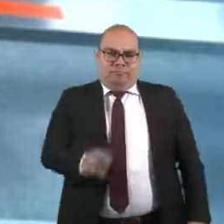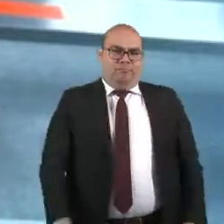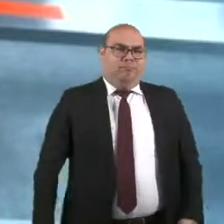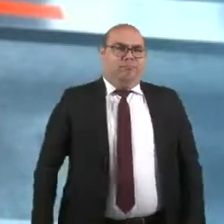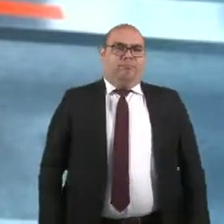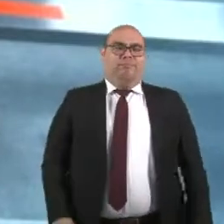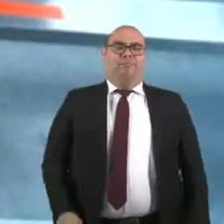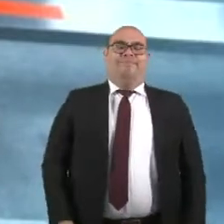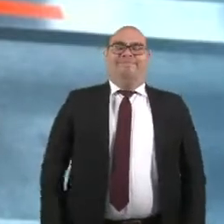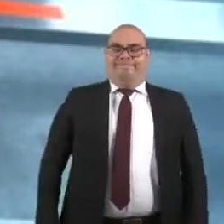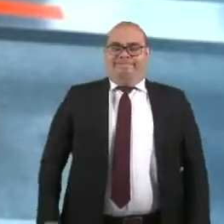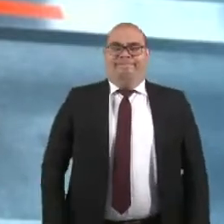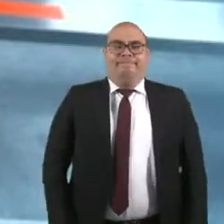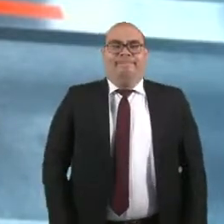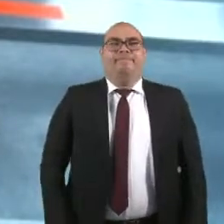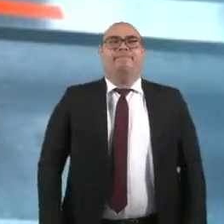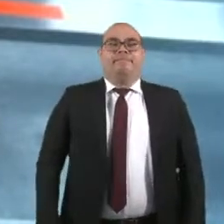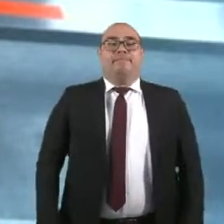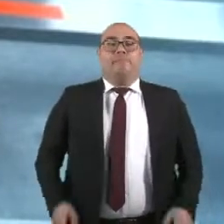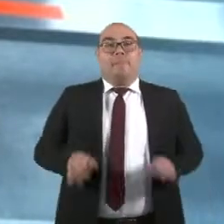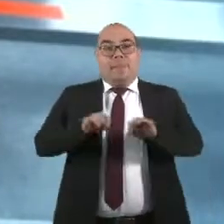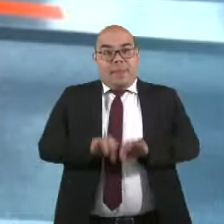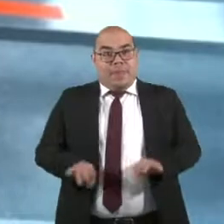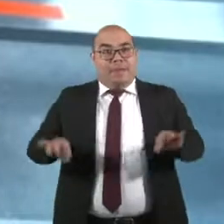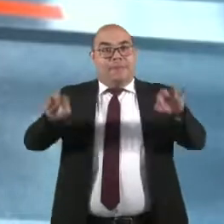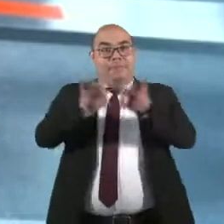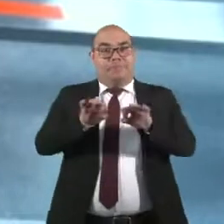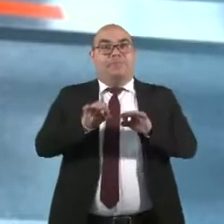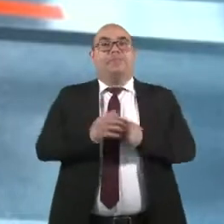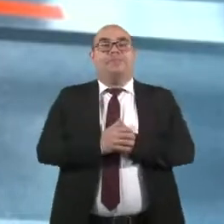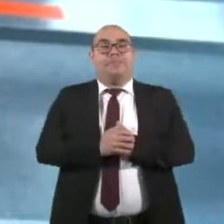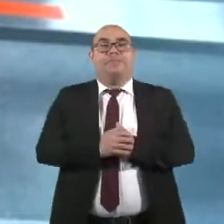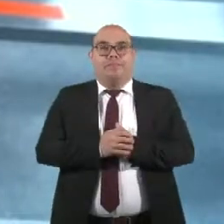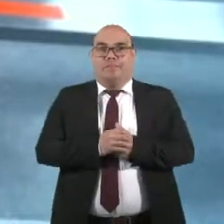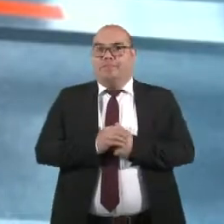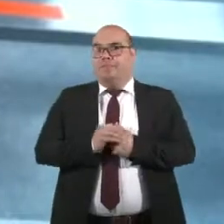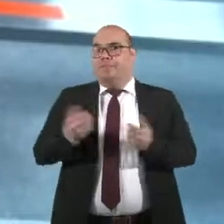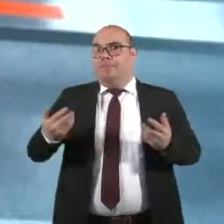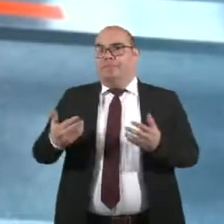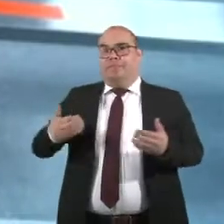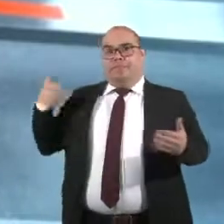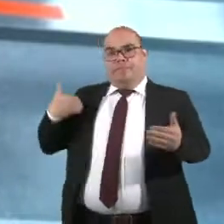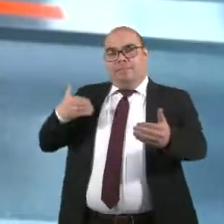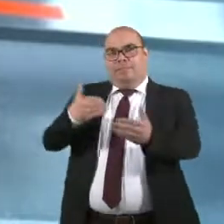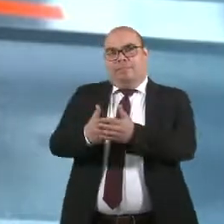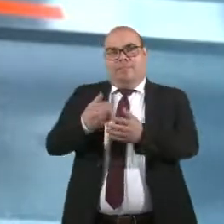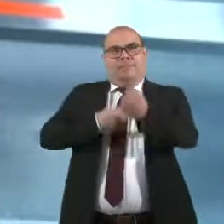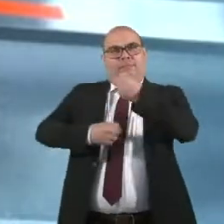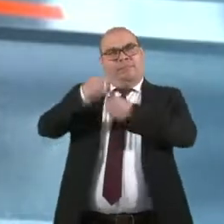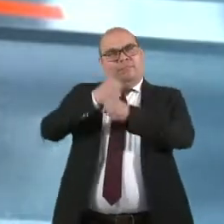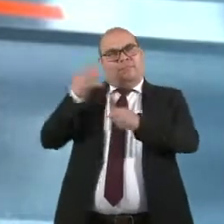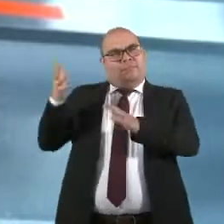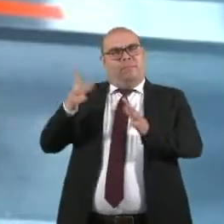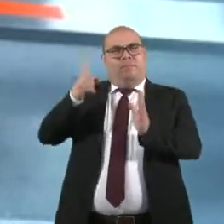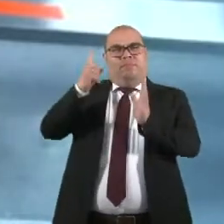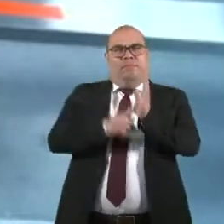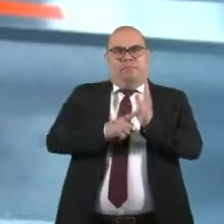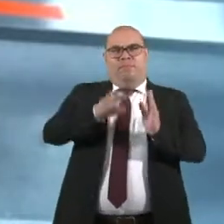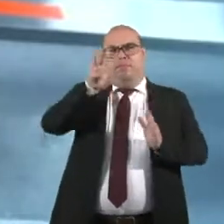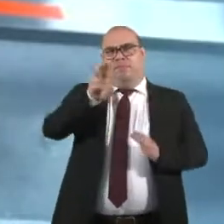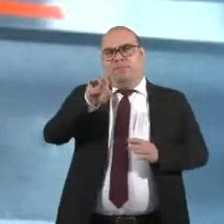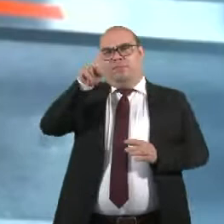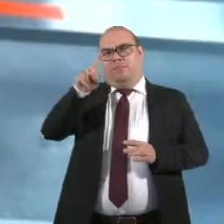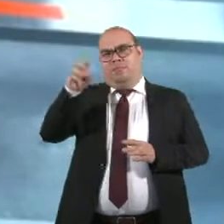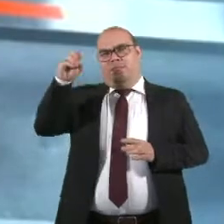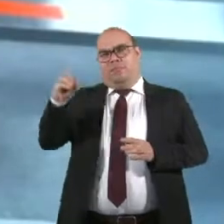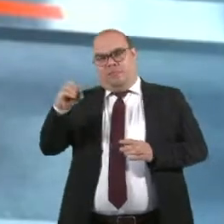Es muy importante aquí hacer una claridad enorme, desde la década del 60, tal cual lo dice